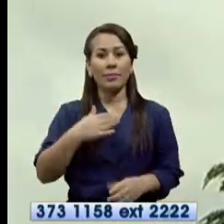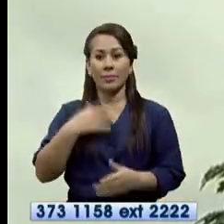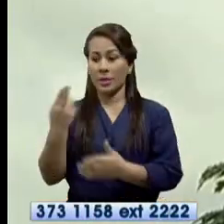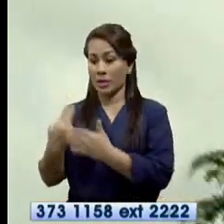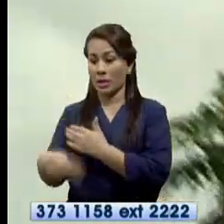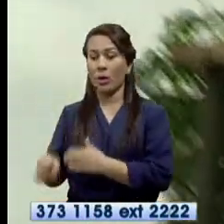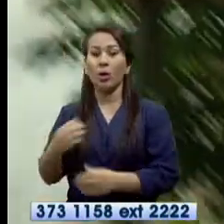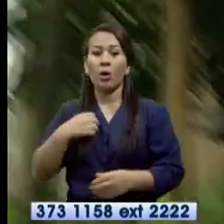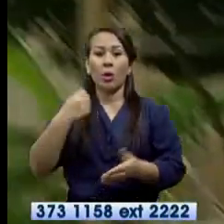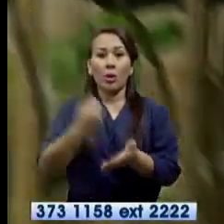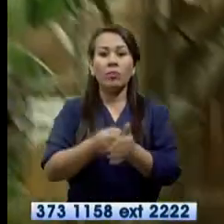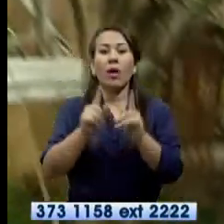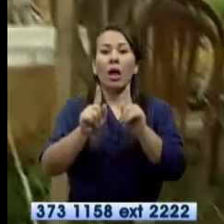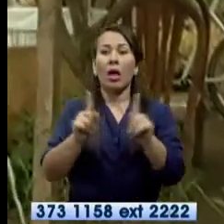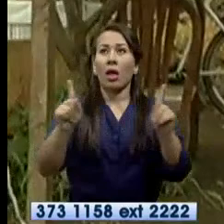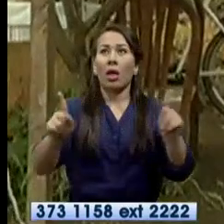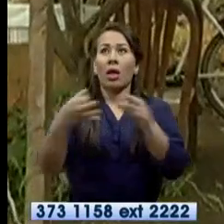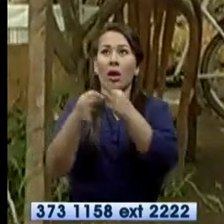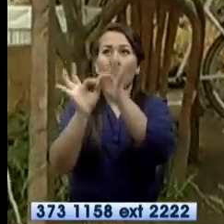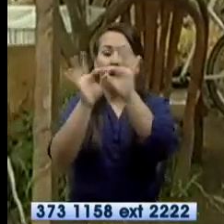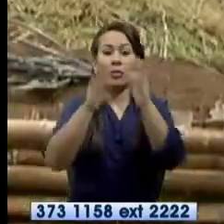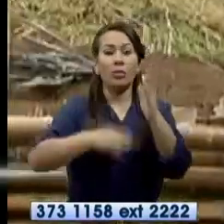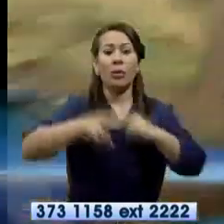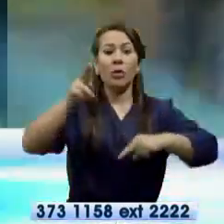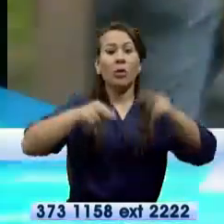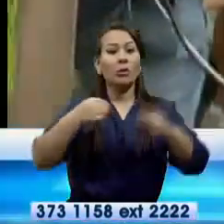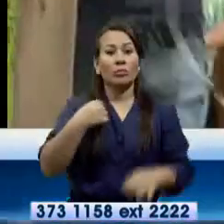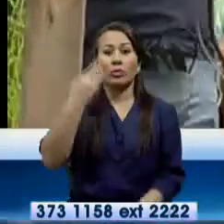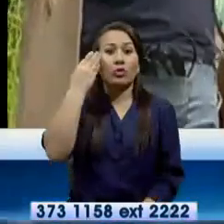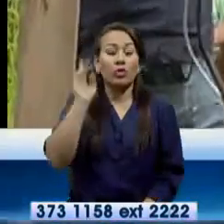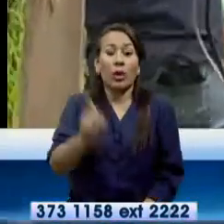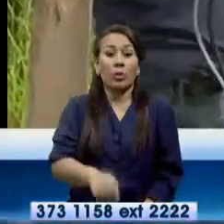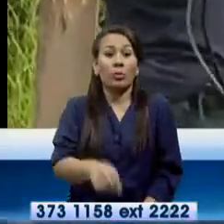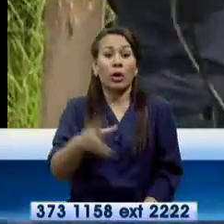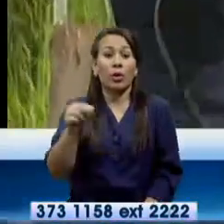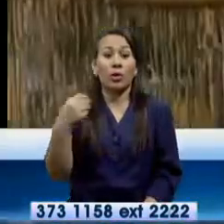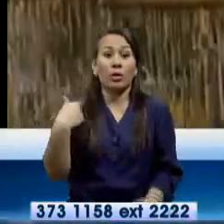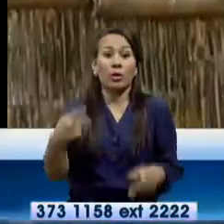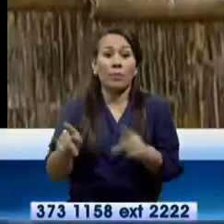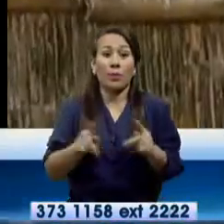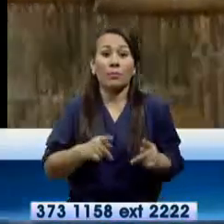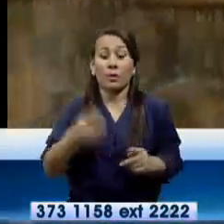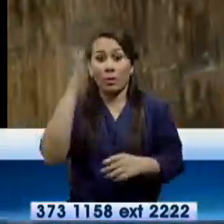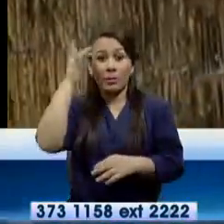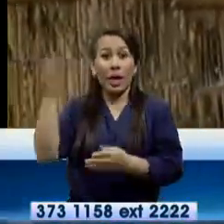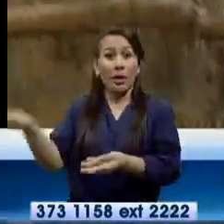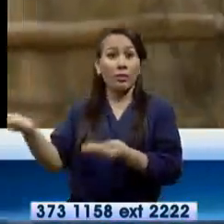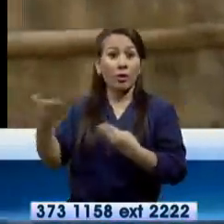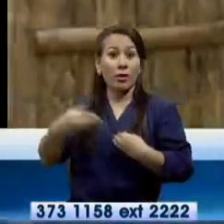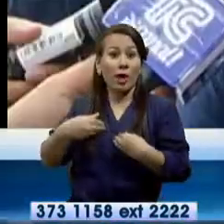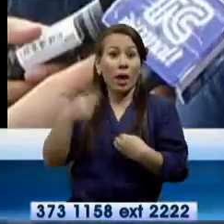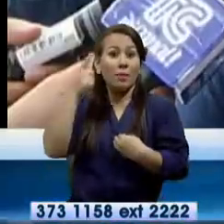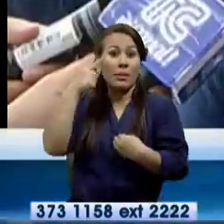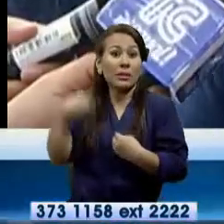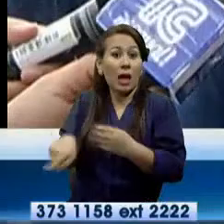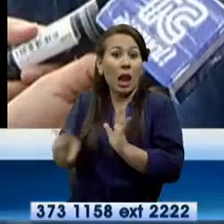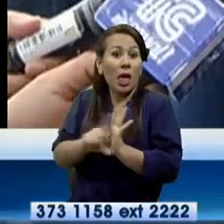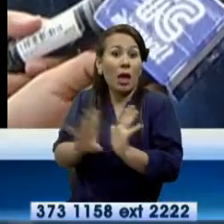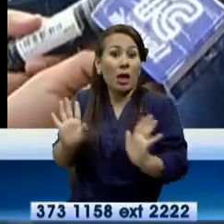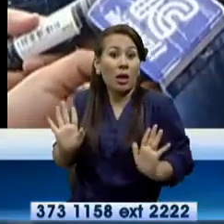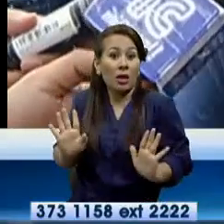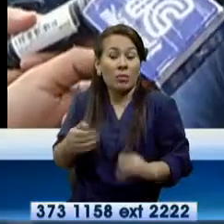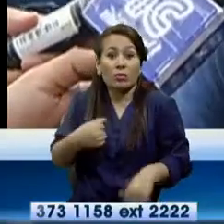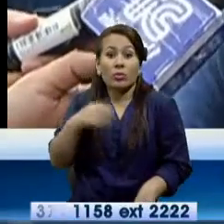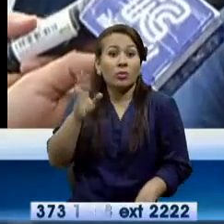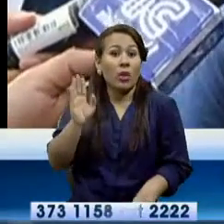parado estas casitas. No, no sabíamos que eran ilegales porque se supone que si alguien nos donó es que son legales. La verdad que